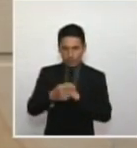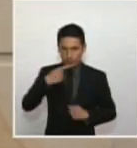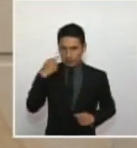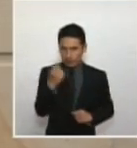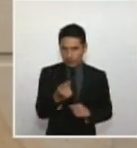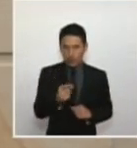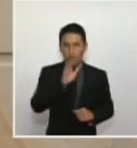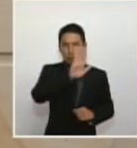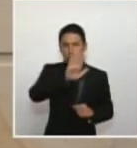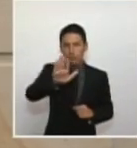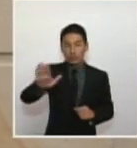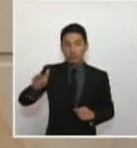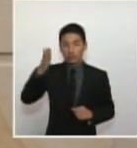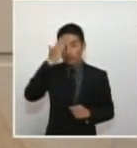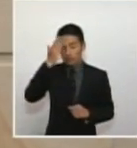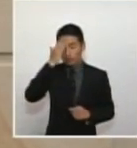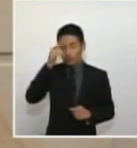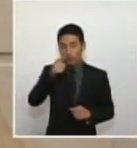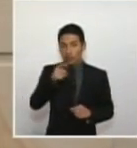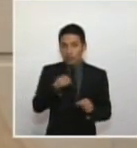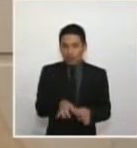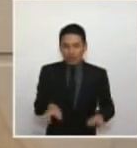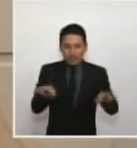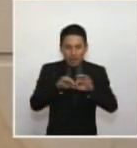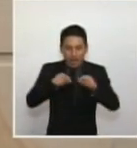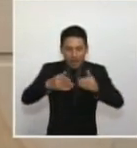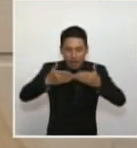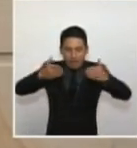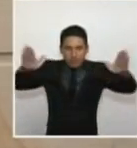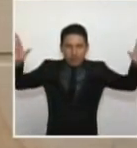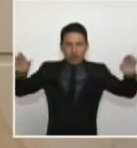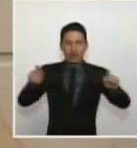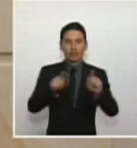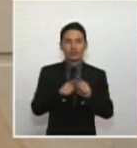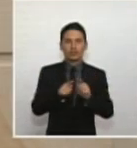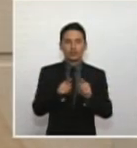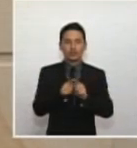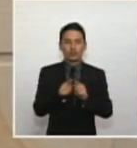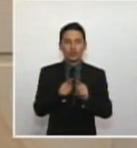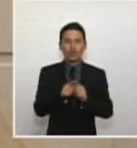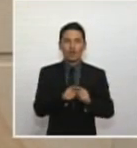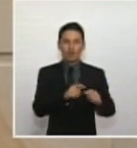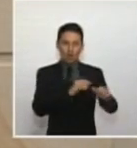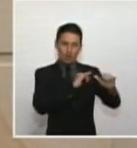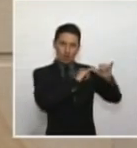a ustedes que con ello se pretende ampliar el fuero penal militar.